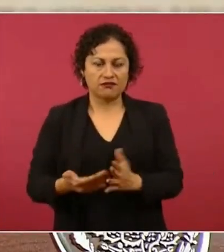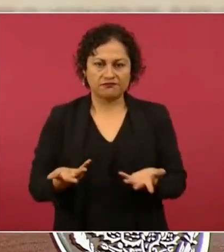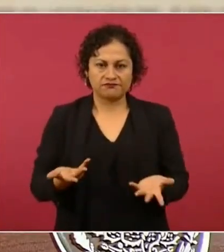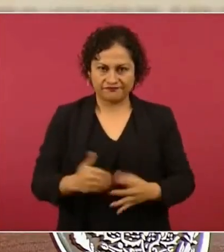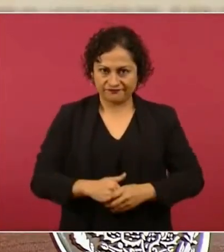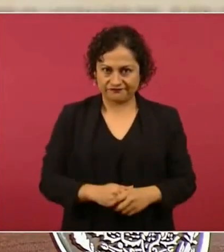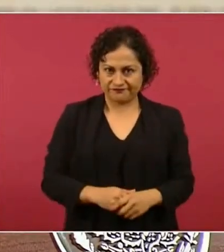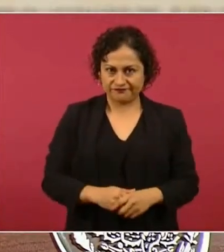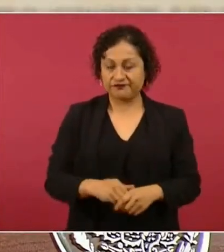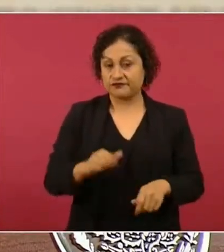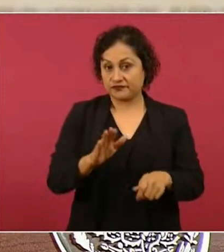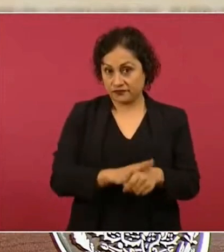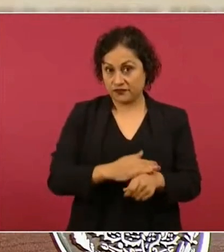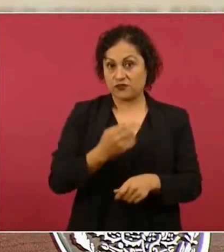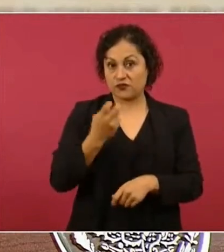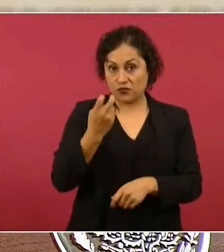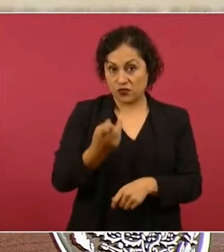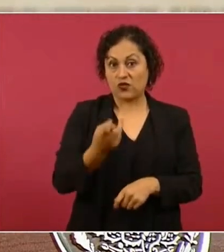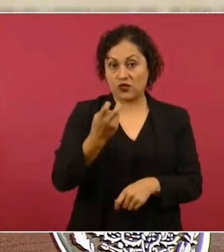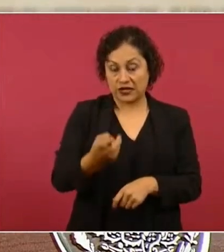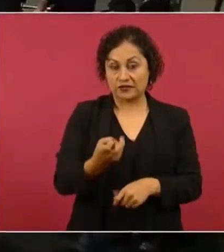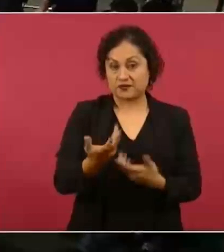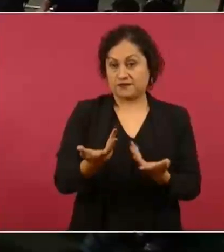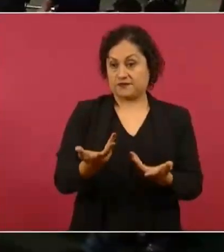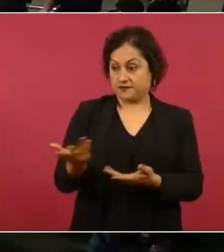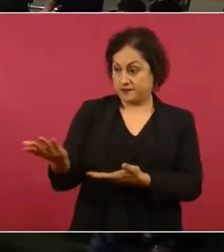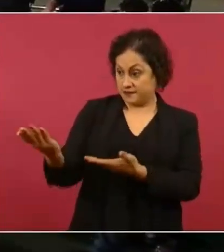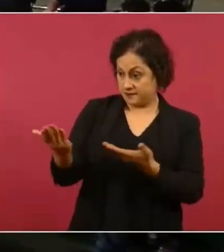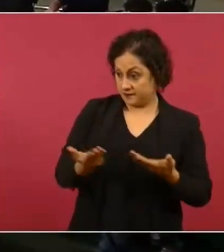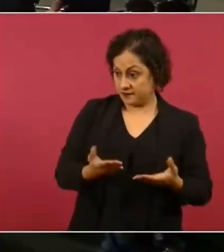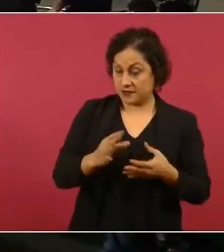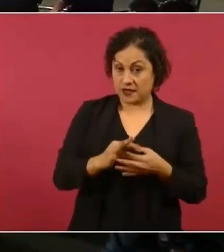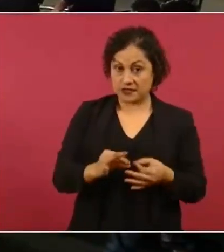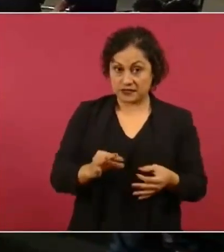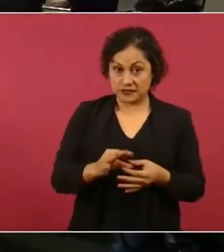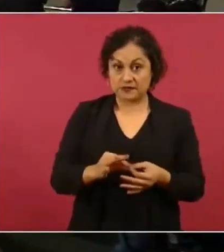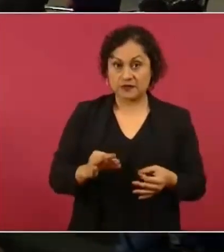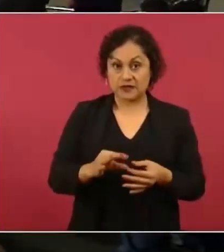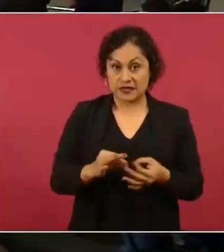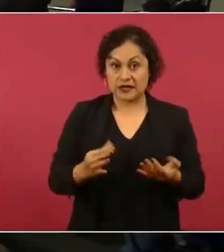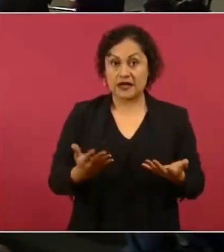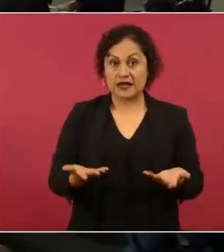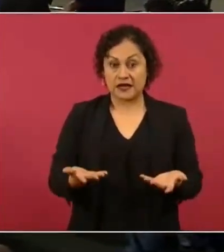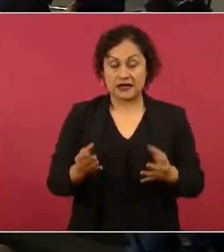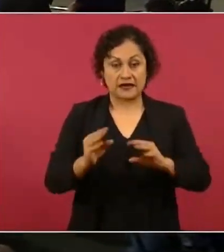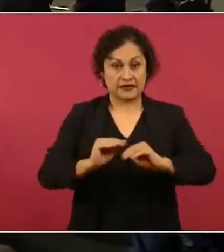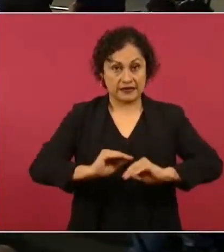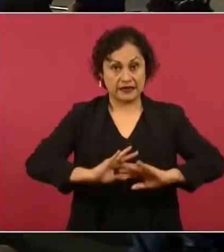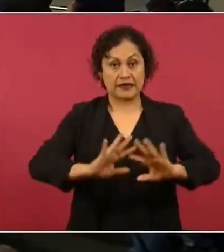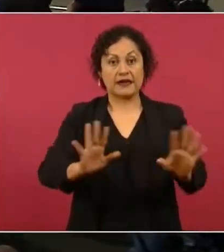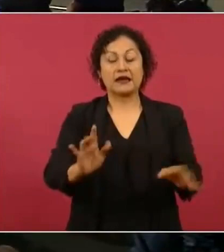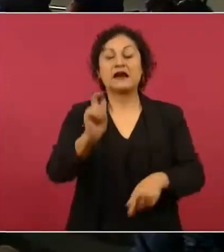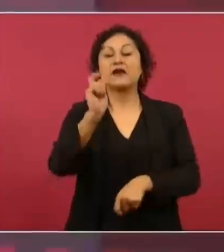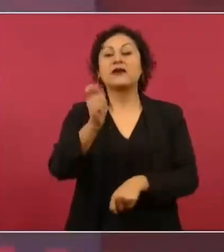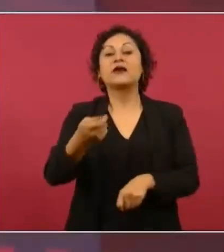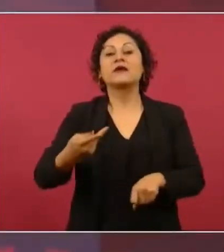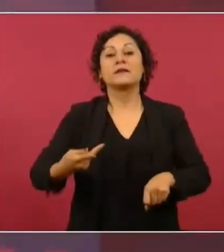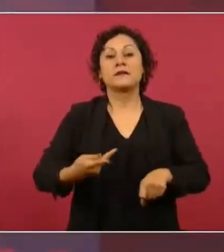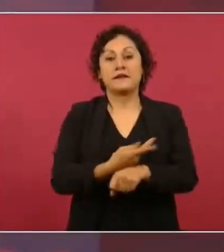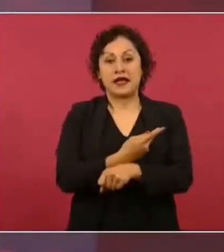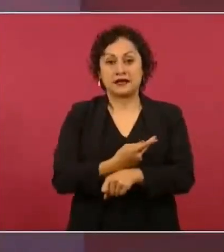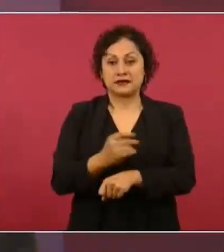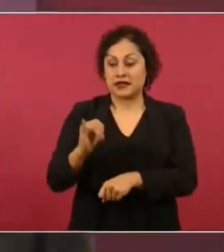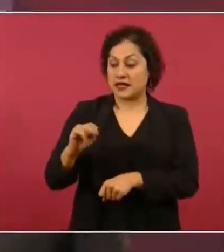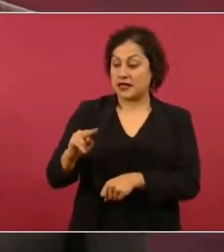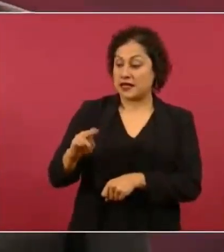Por eso sí es importante a ver que nos explique aquí cómo es que se va a destruir la línea.